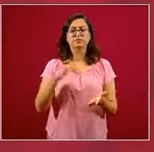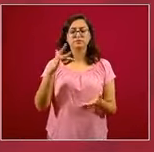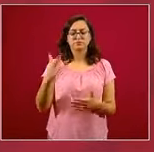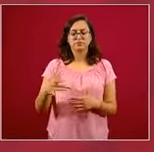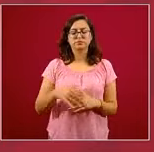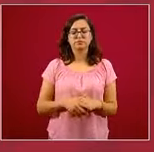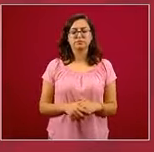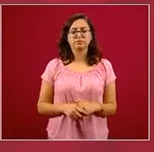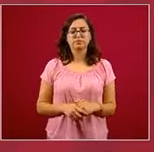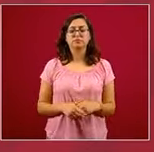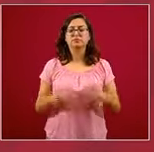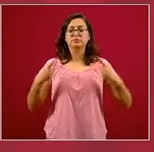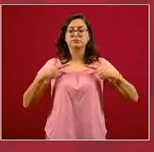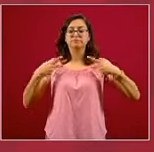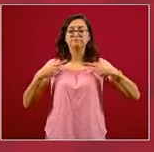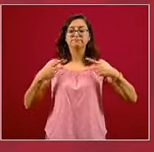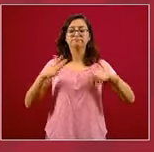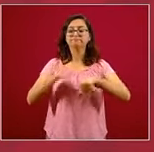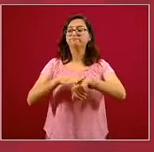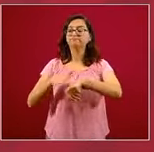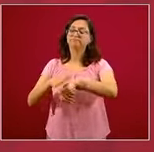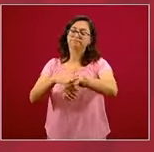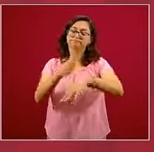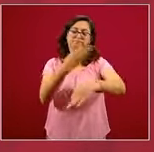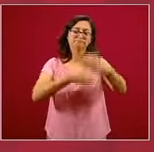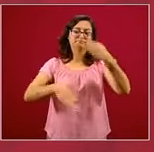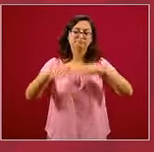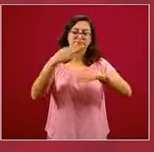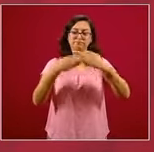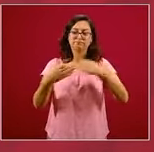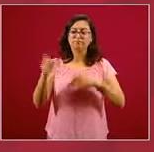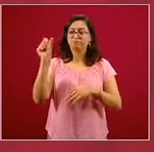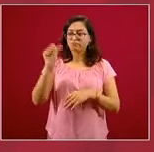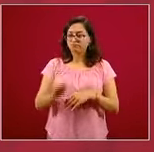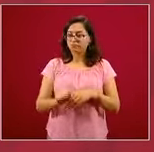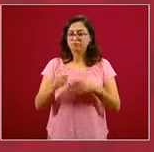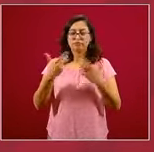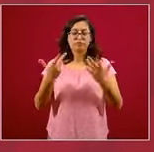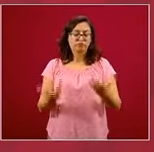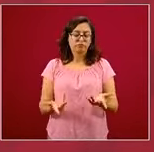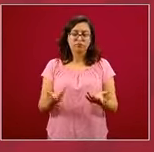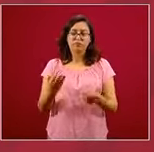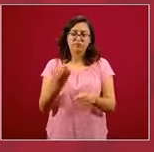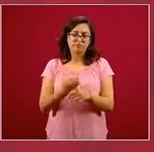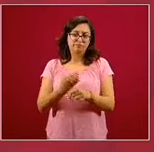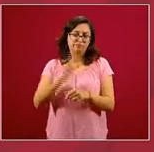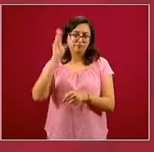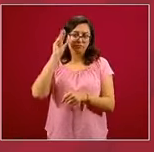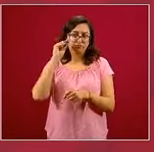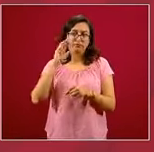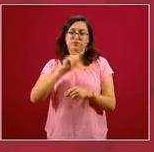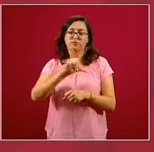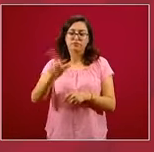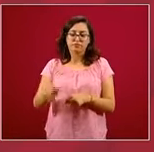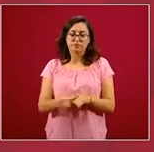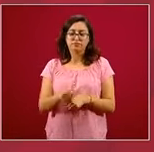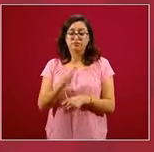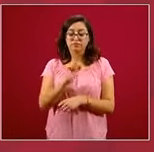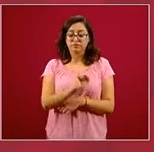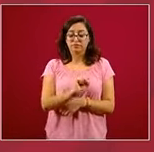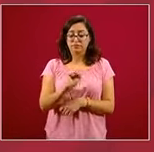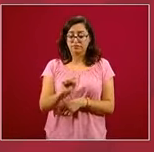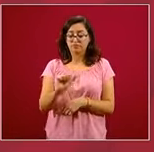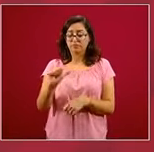recordarle a toda la población mexicana que nos escuche ahora o en una transmisión diferida, la Secretaría de Salud